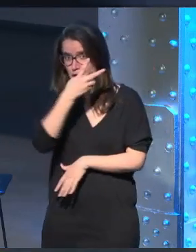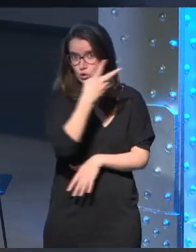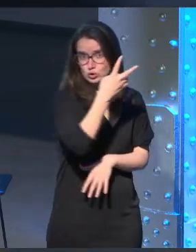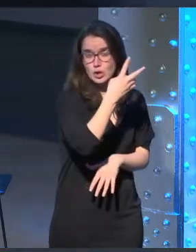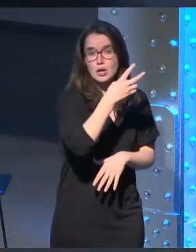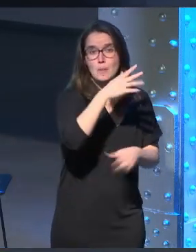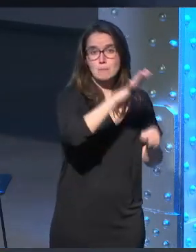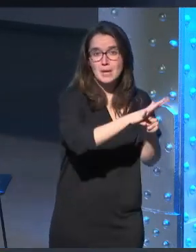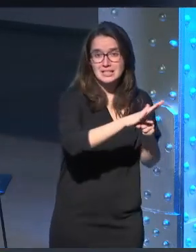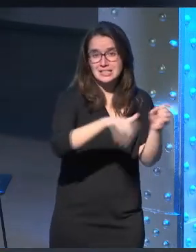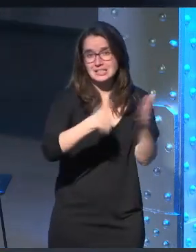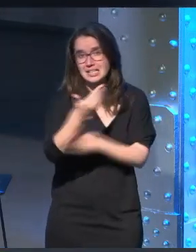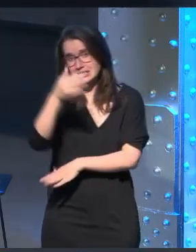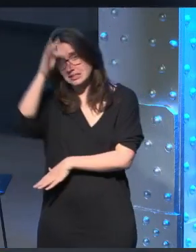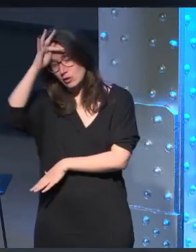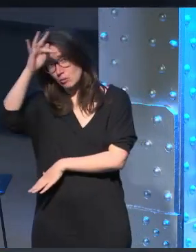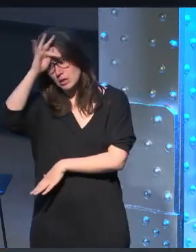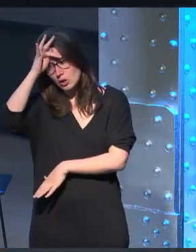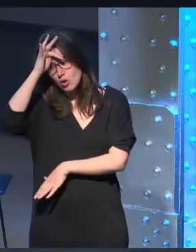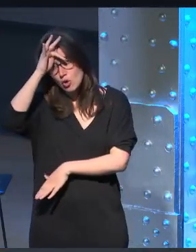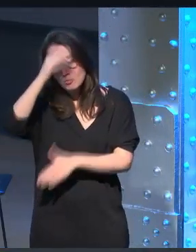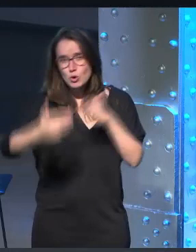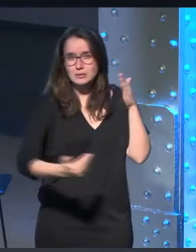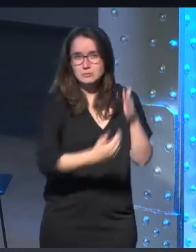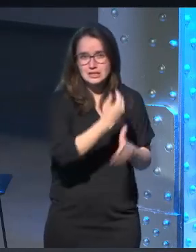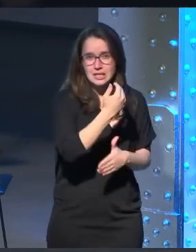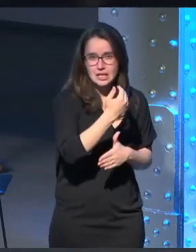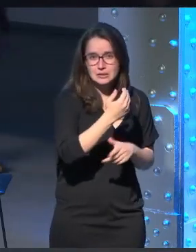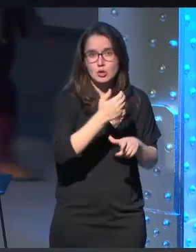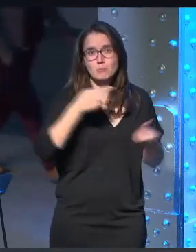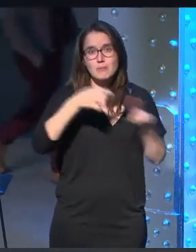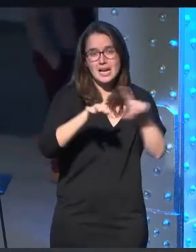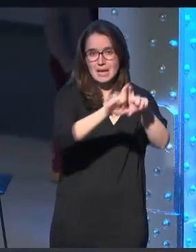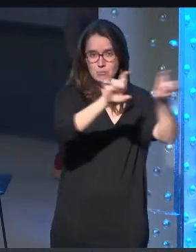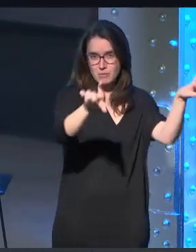martes hasta domingo que por las mañanas está abierto a empresas